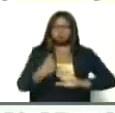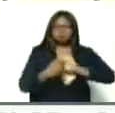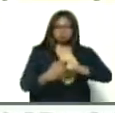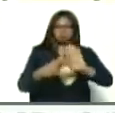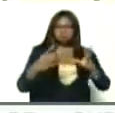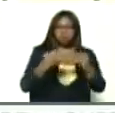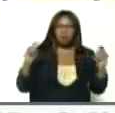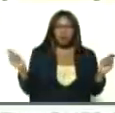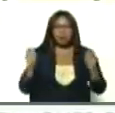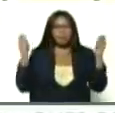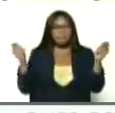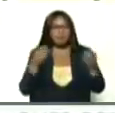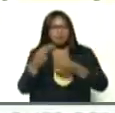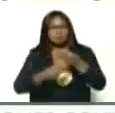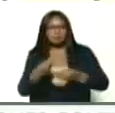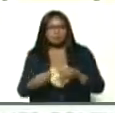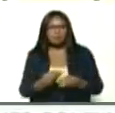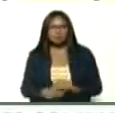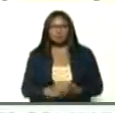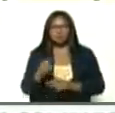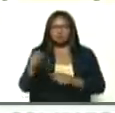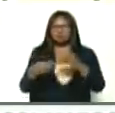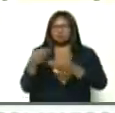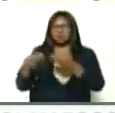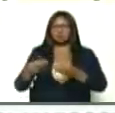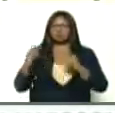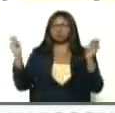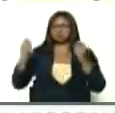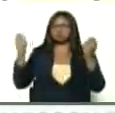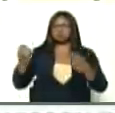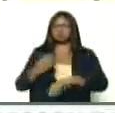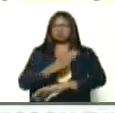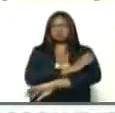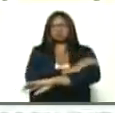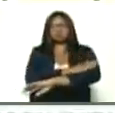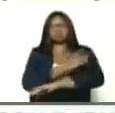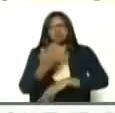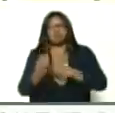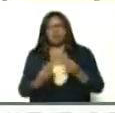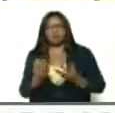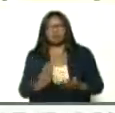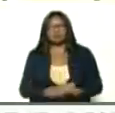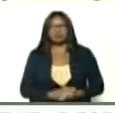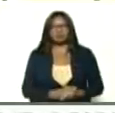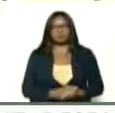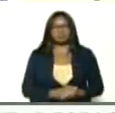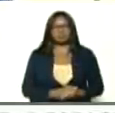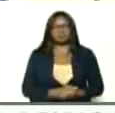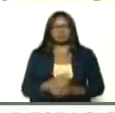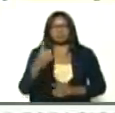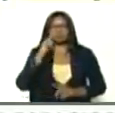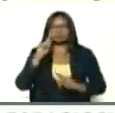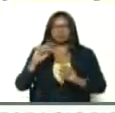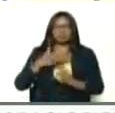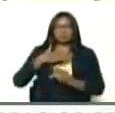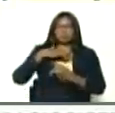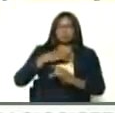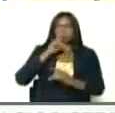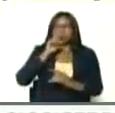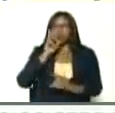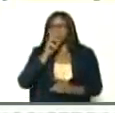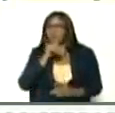campañas que ellos agarran por redes sociales, ra, ra, ra, ra, para crear desconfianza en la población,